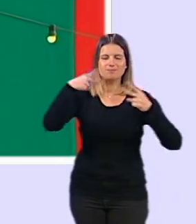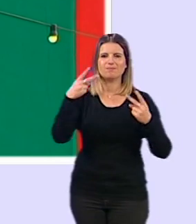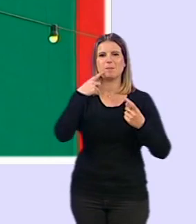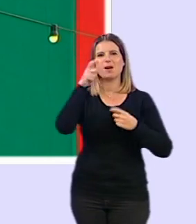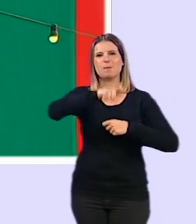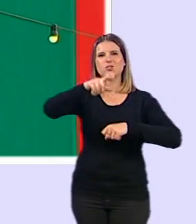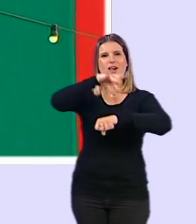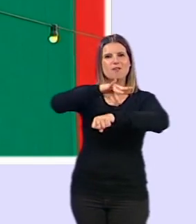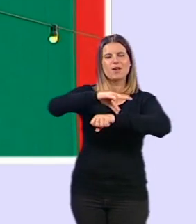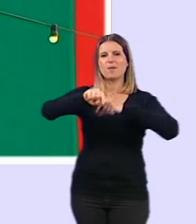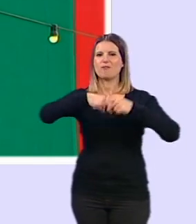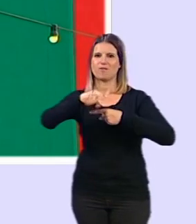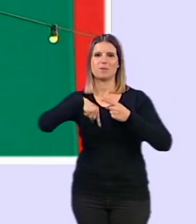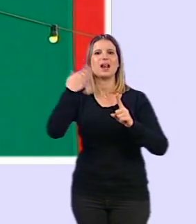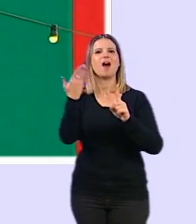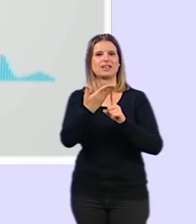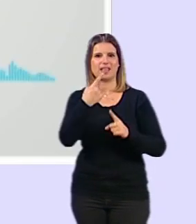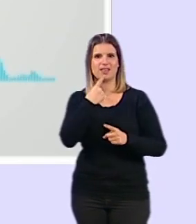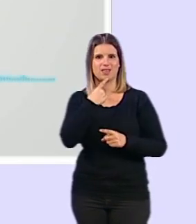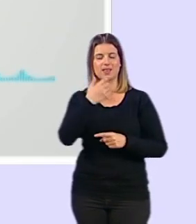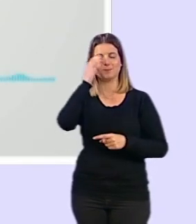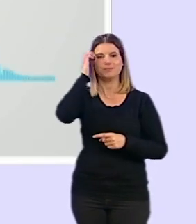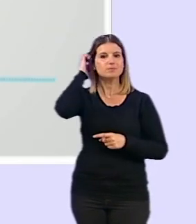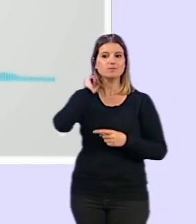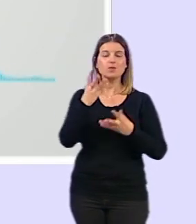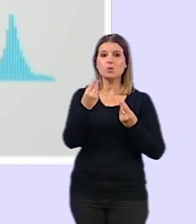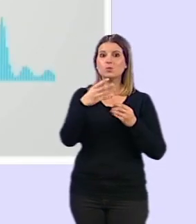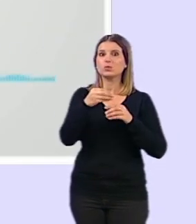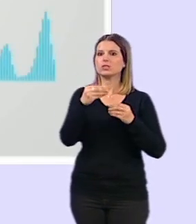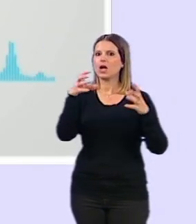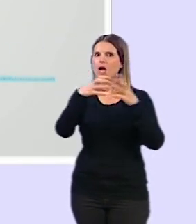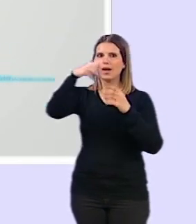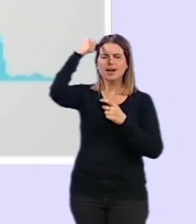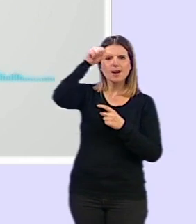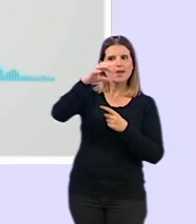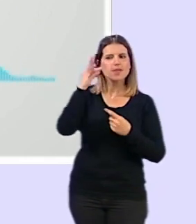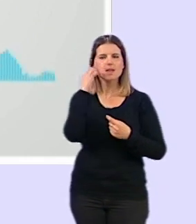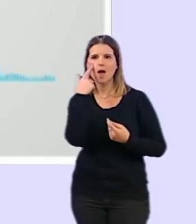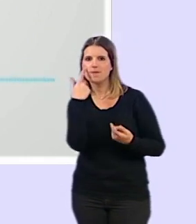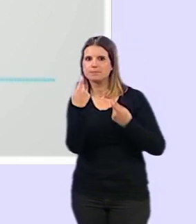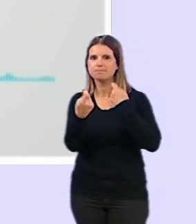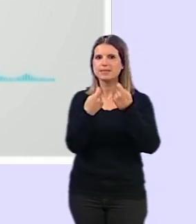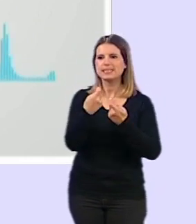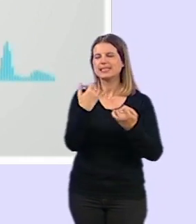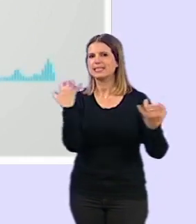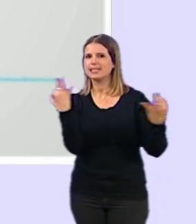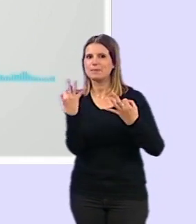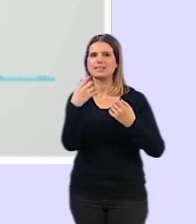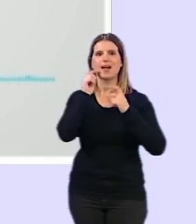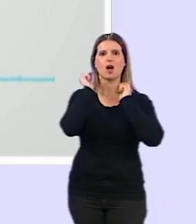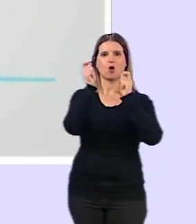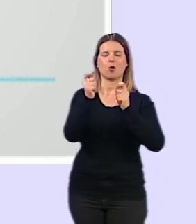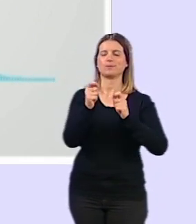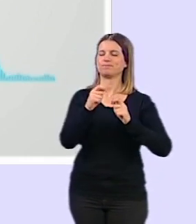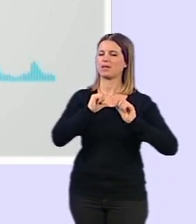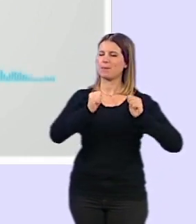enfermos y de las familias afectadas. Ha incidido. Muchos granadinos estaban pendientes de la decisión final sobre el Corpus. En primer lugar, no quisimos